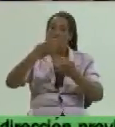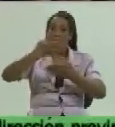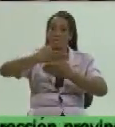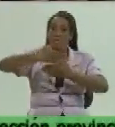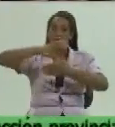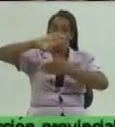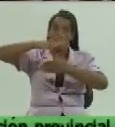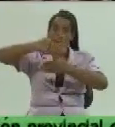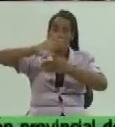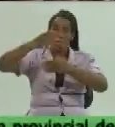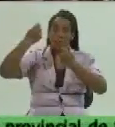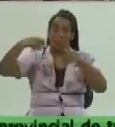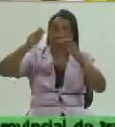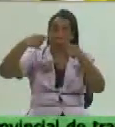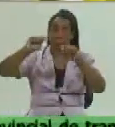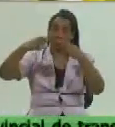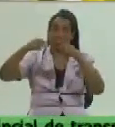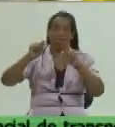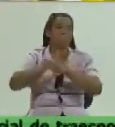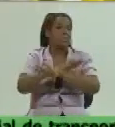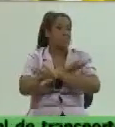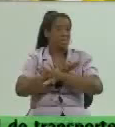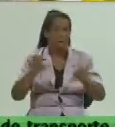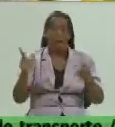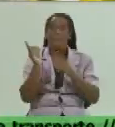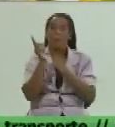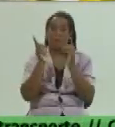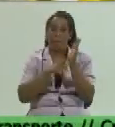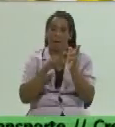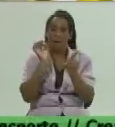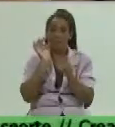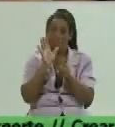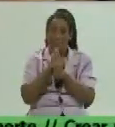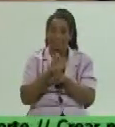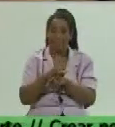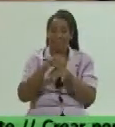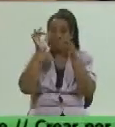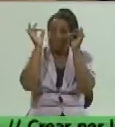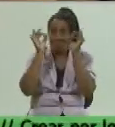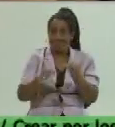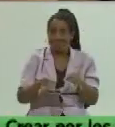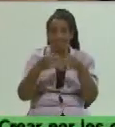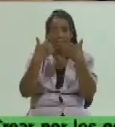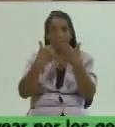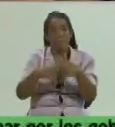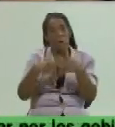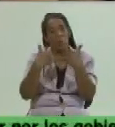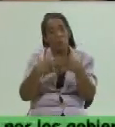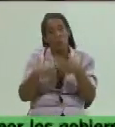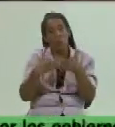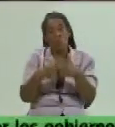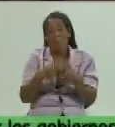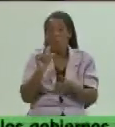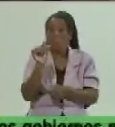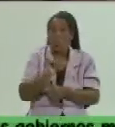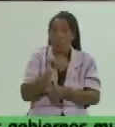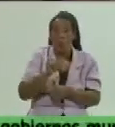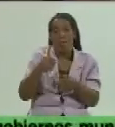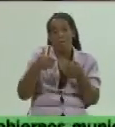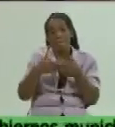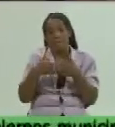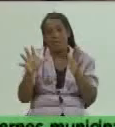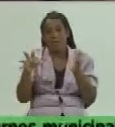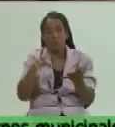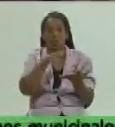agrícolas se materializa por fin en el municipio de Puerto Padre justo cuando los productos alimentarios se encarecen la apertura de estos puntos